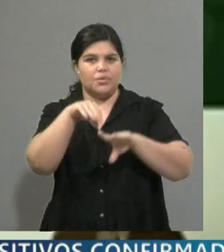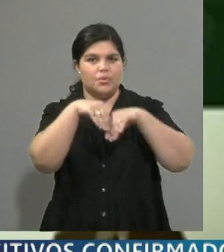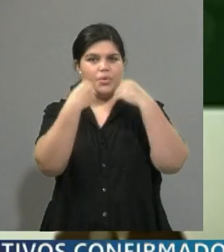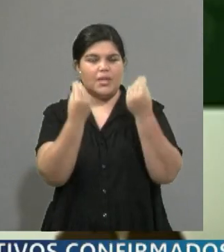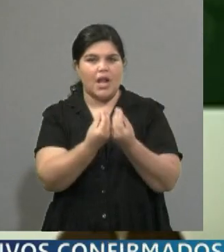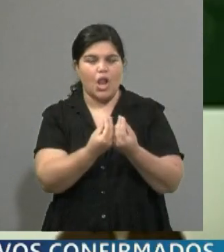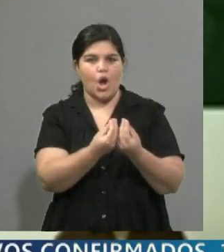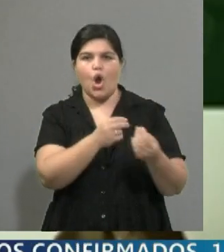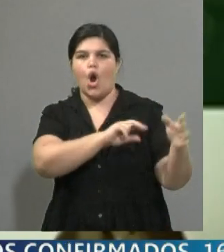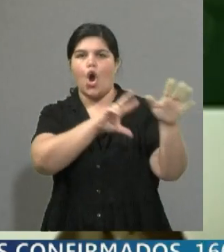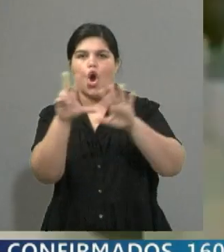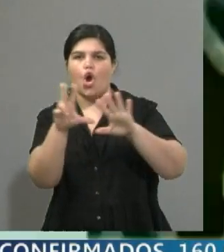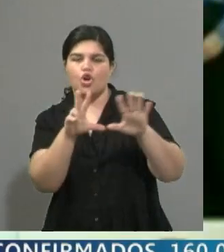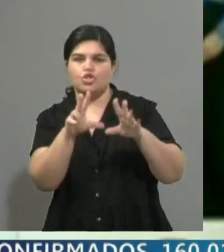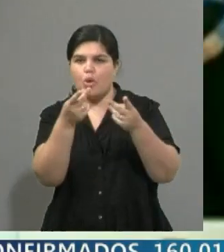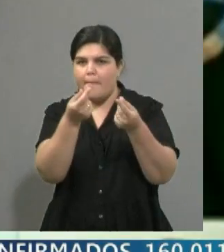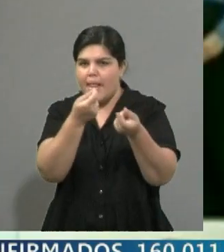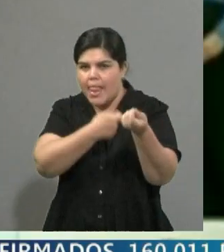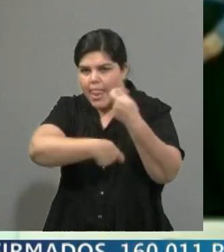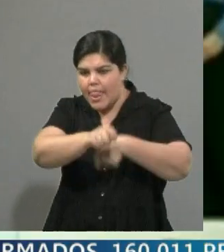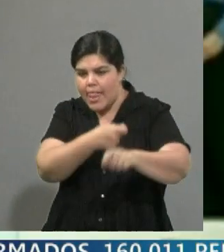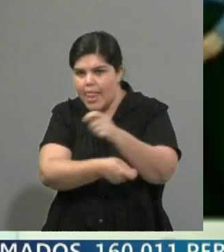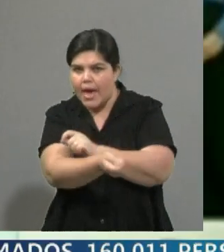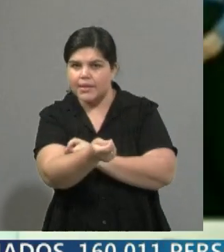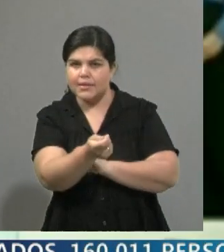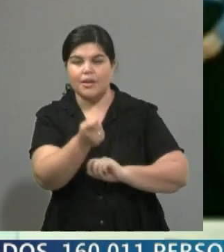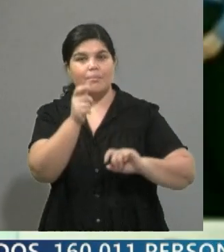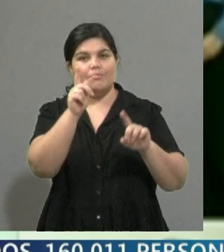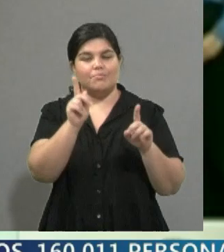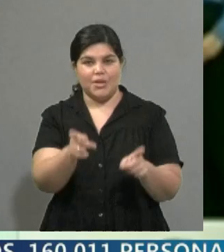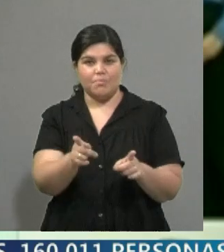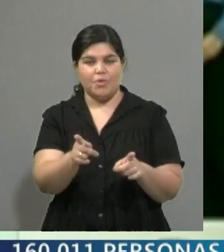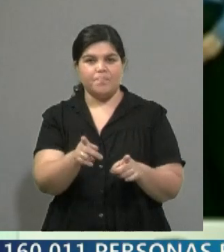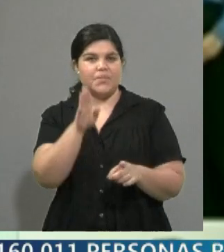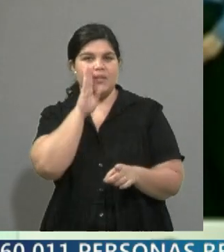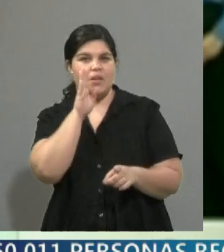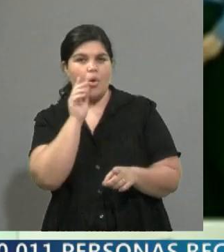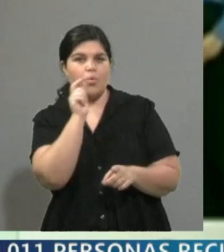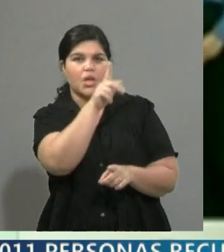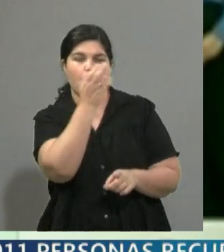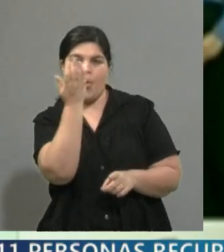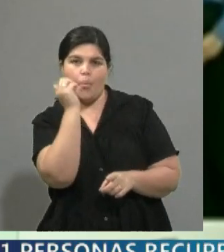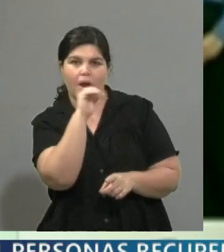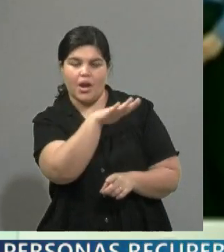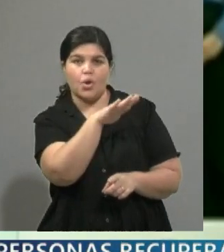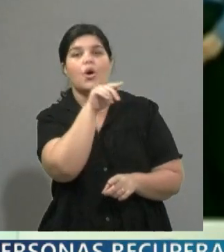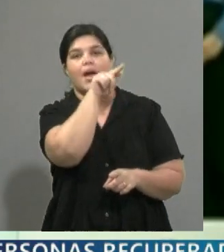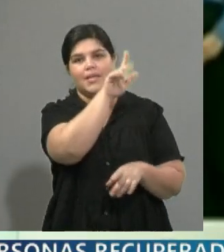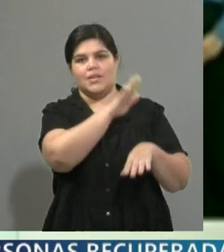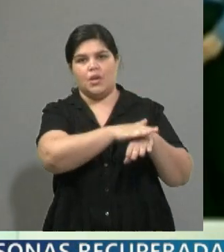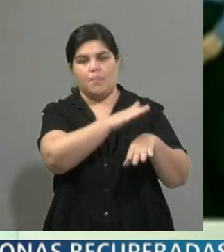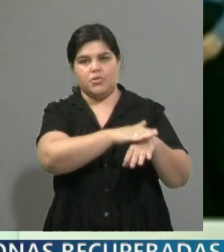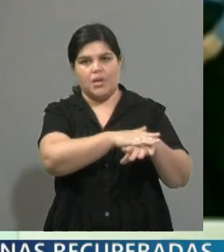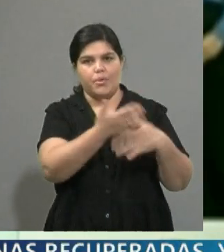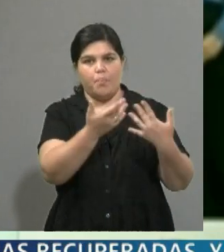de lavado de activos que utilizaba las cuentas bancarias de Estados Unidos y es por eso que tiene Estados Unidos jurisdicción. ¿Y por qué es